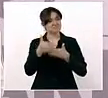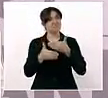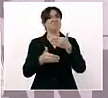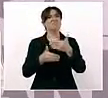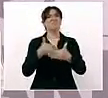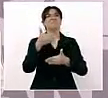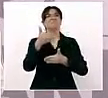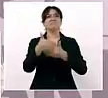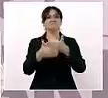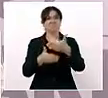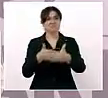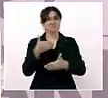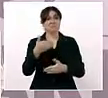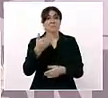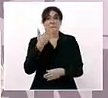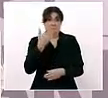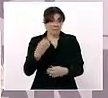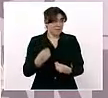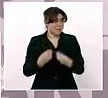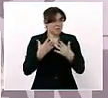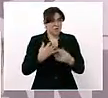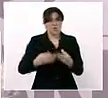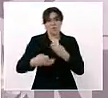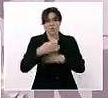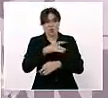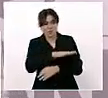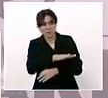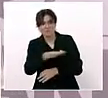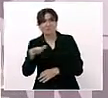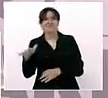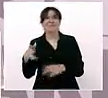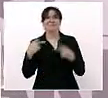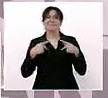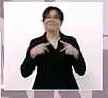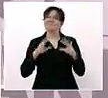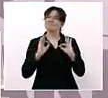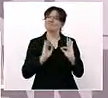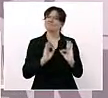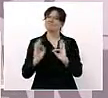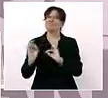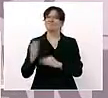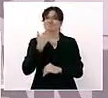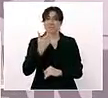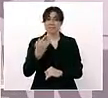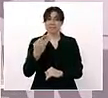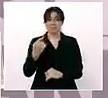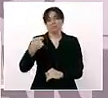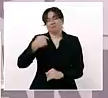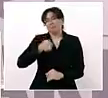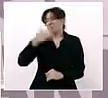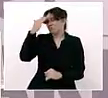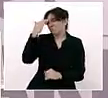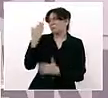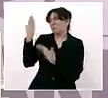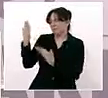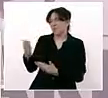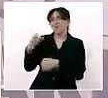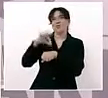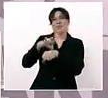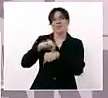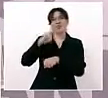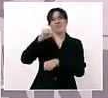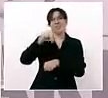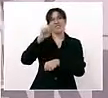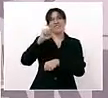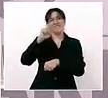y de bienestar para el pueblo, porque también conocemos mucho al doctor Navarro, que